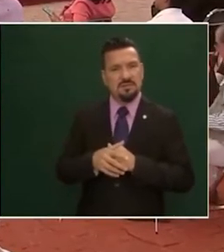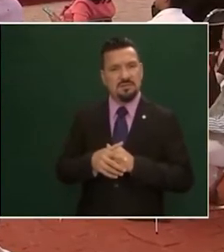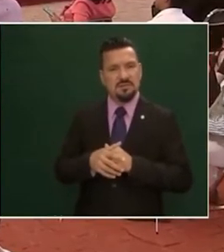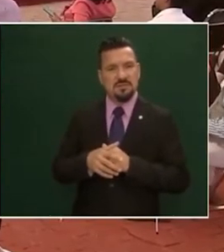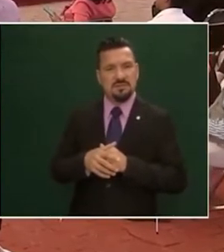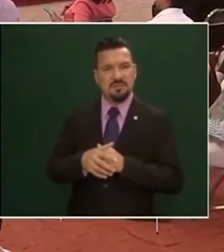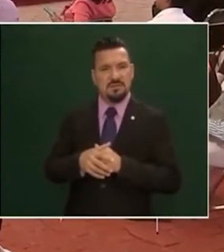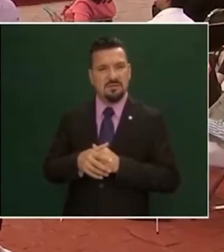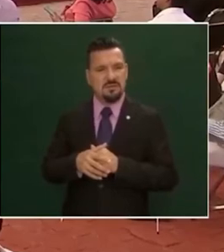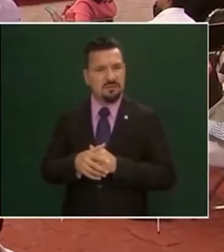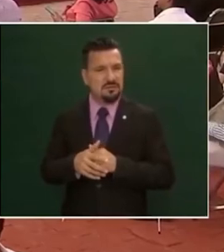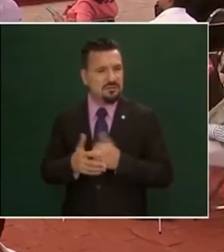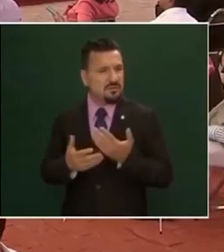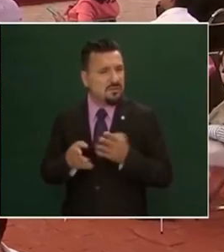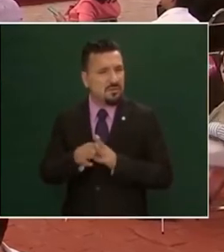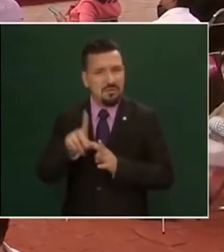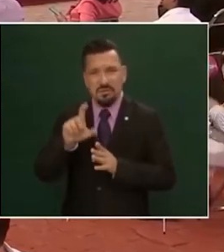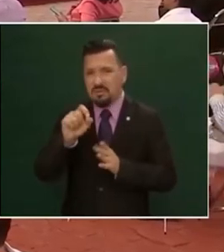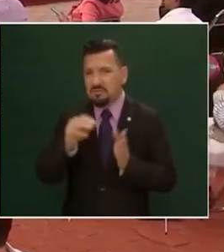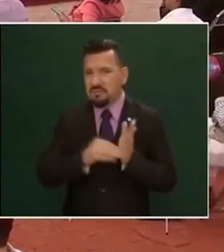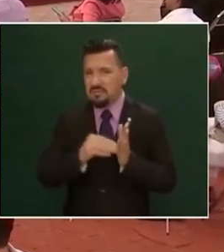20 millones